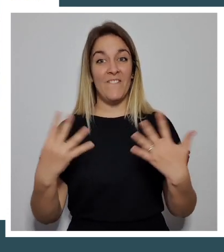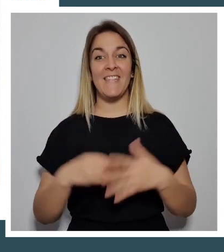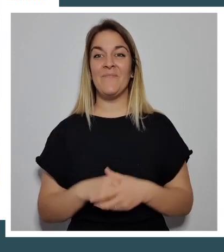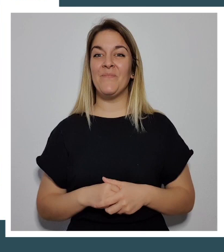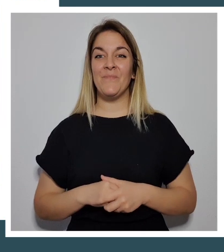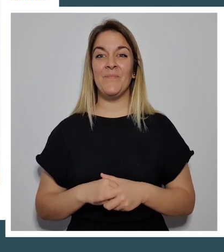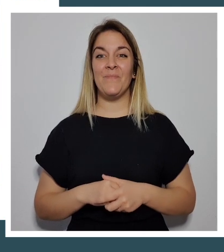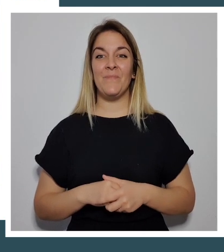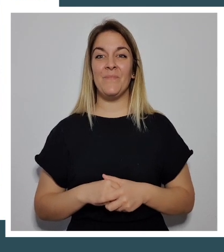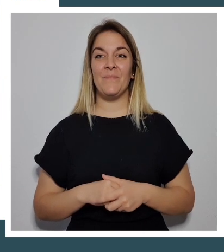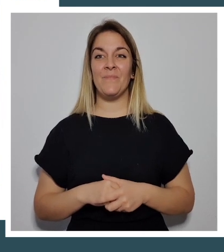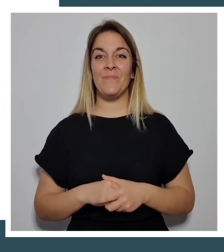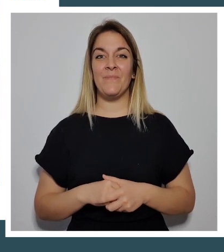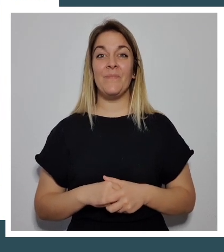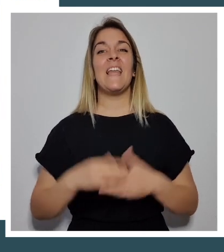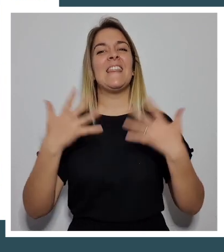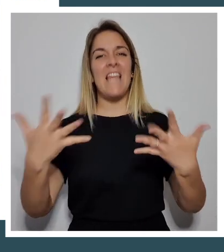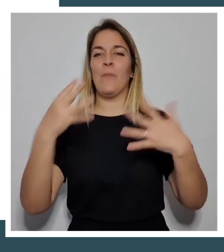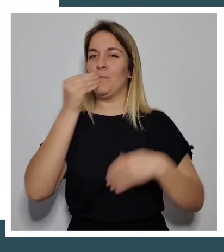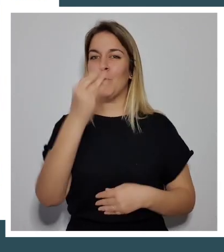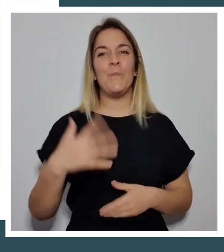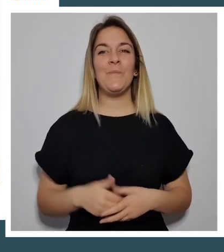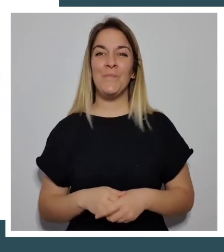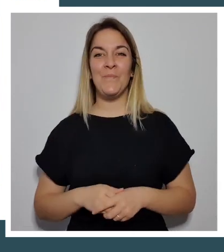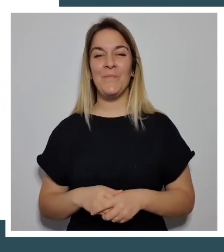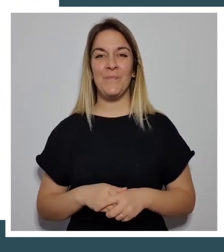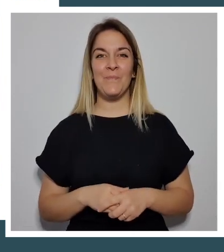y 10.